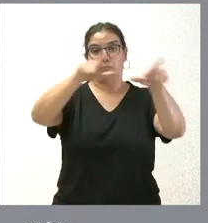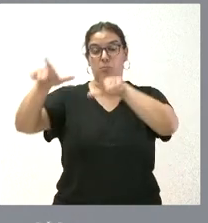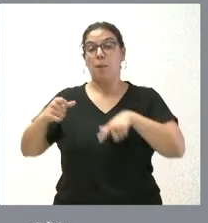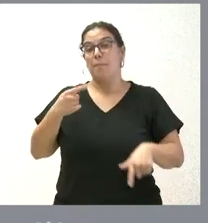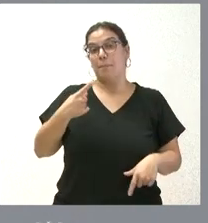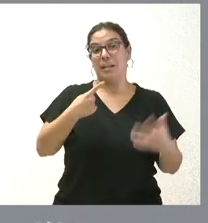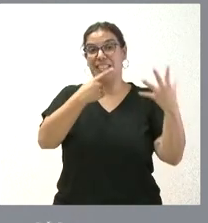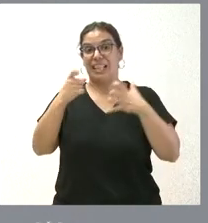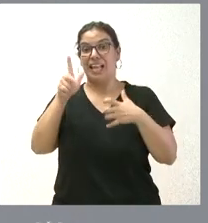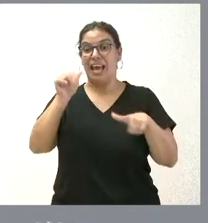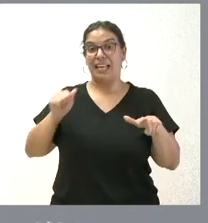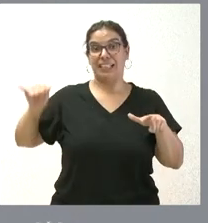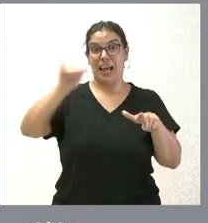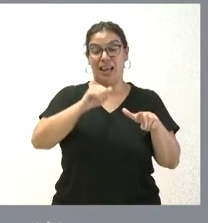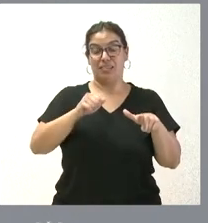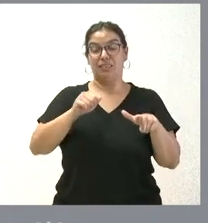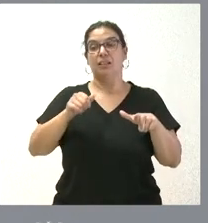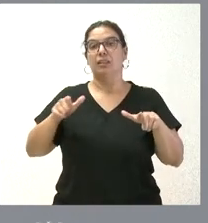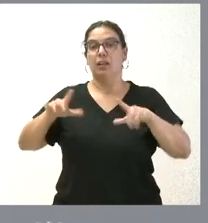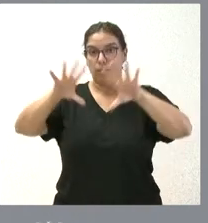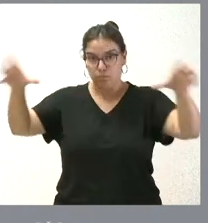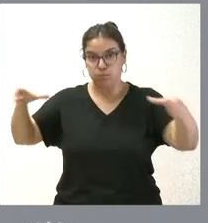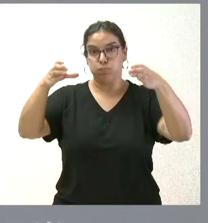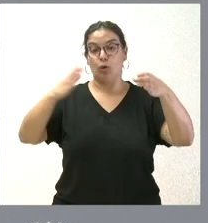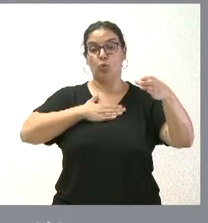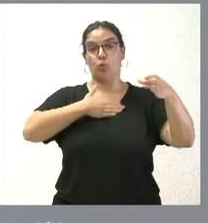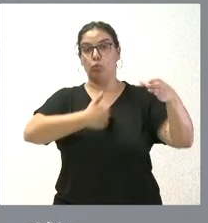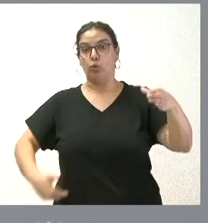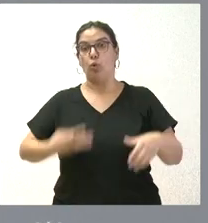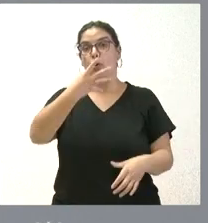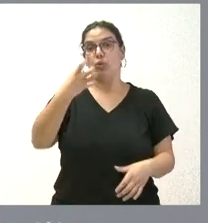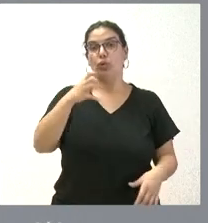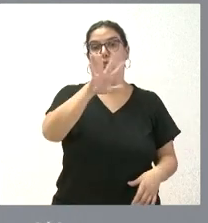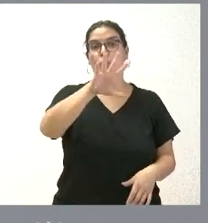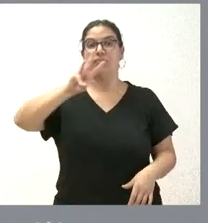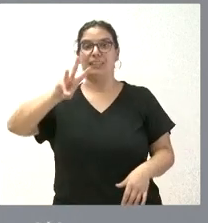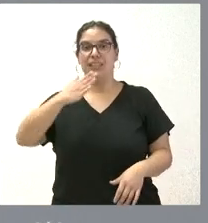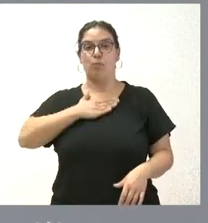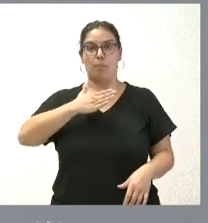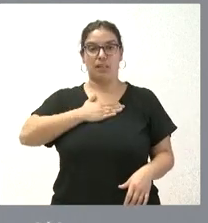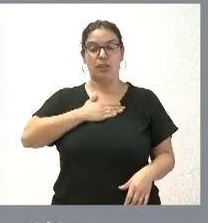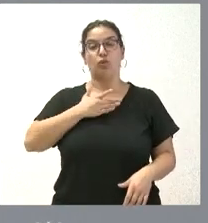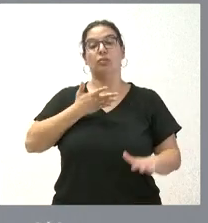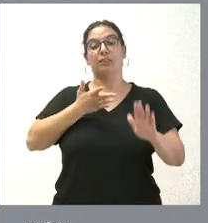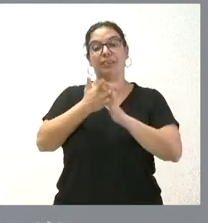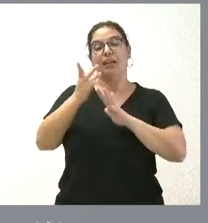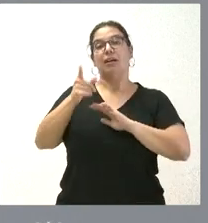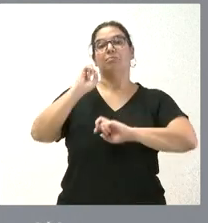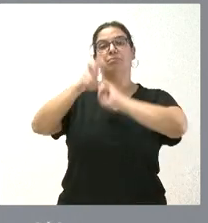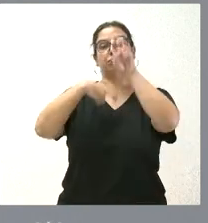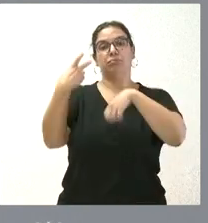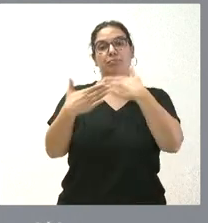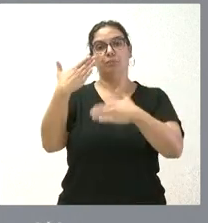.600 hectáreas de cultivo pertenecientes a 453 propietarios, se van a modernizar 108